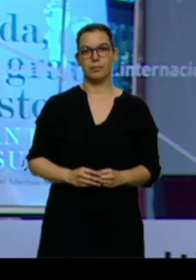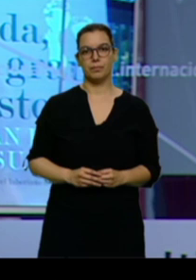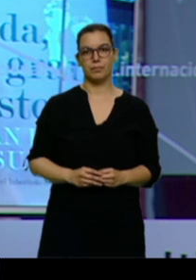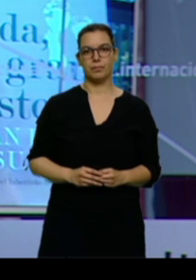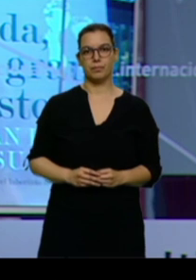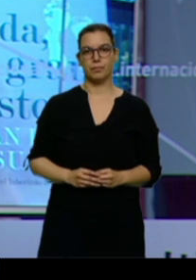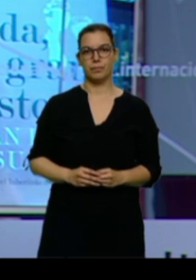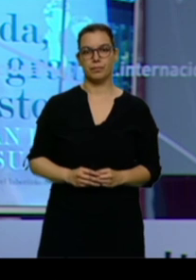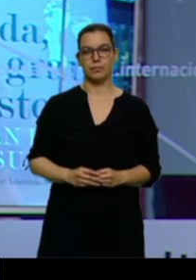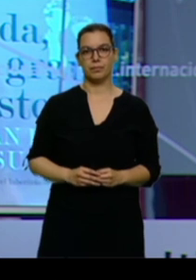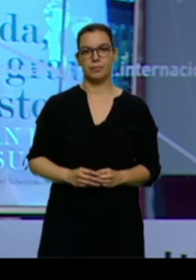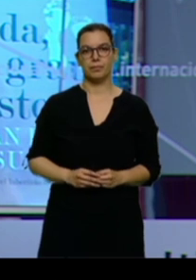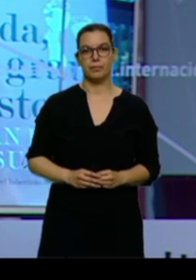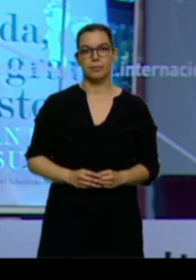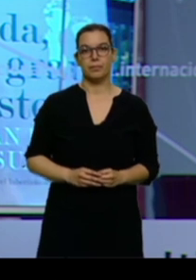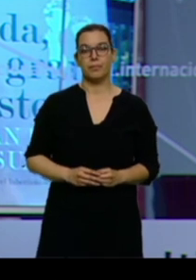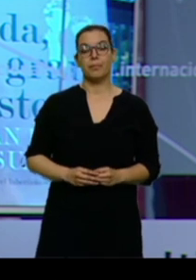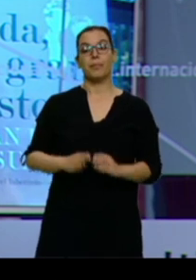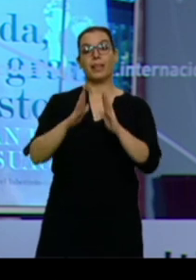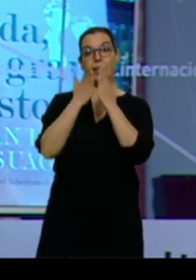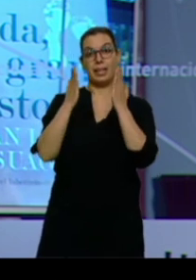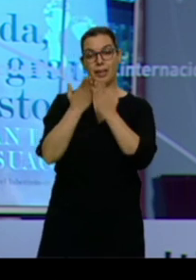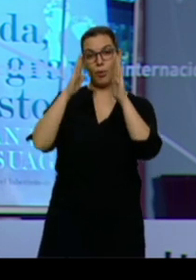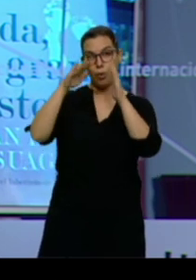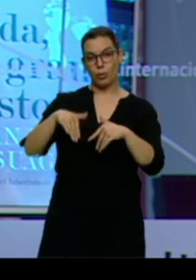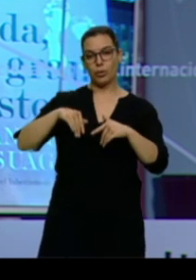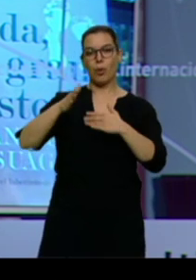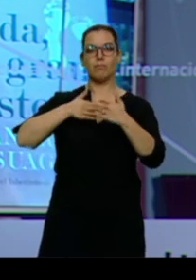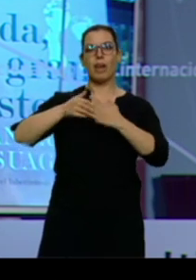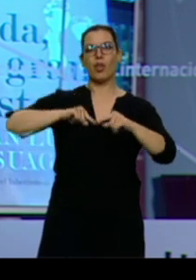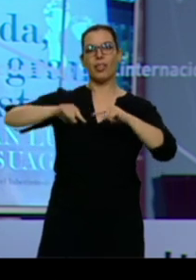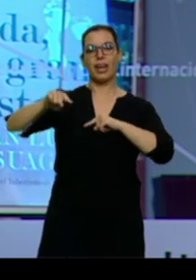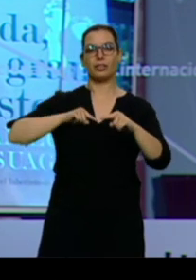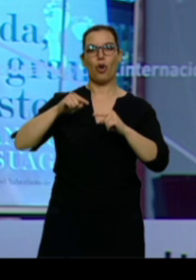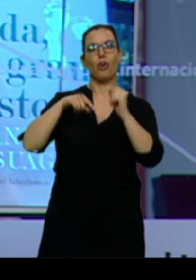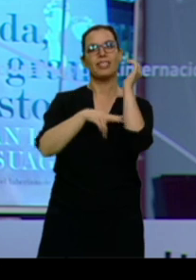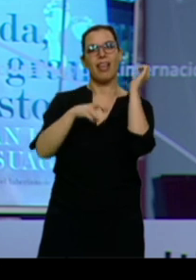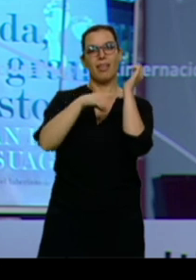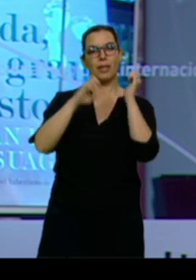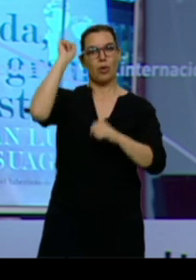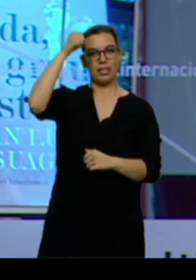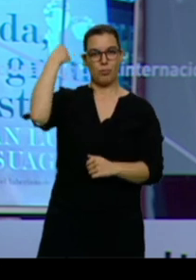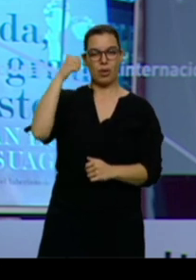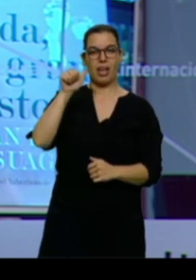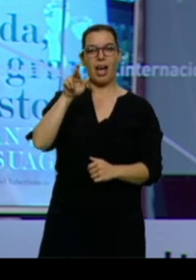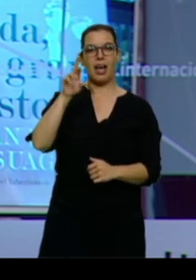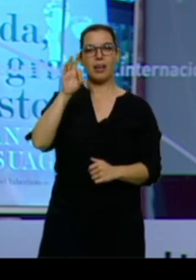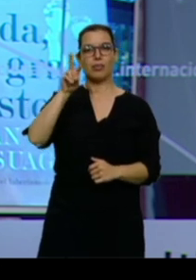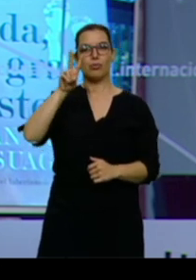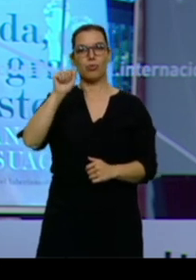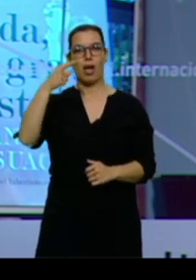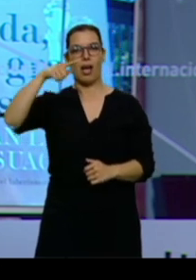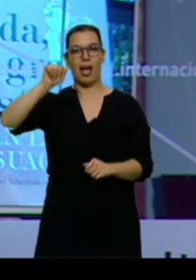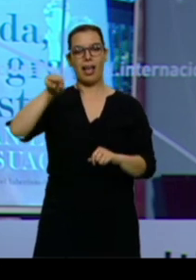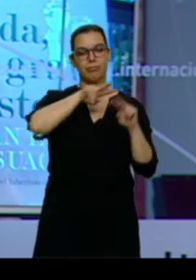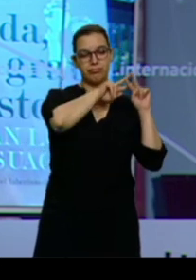El último libro del director del yacimiento de Atapuerca, Juan Luis Arzuaga, un repaso al origen de la vida desde hace 4.000